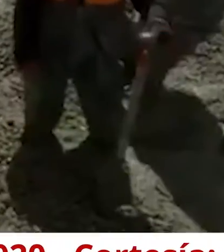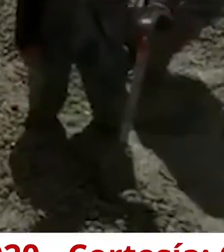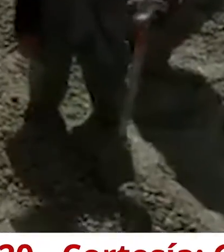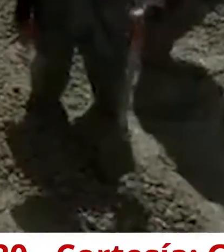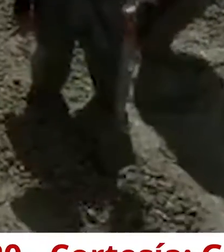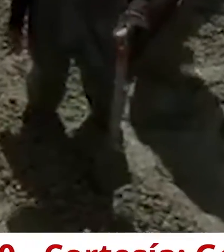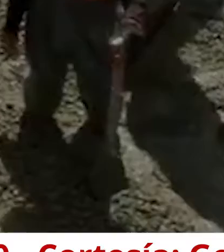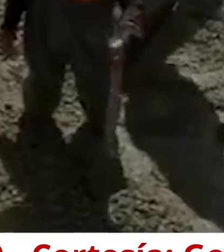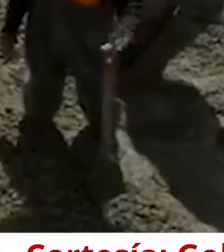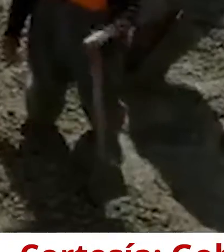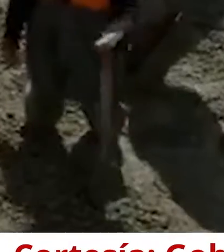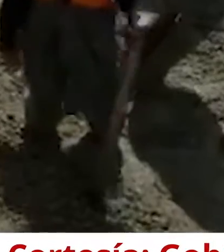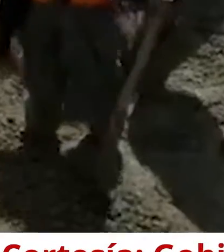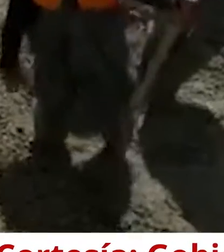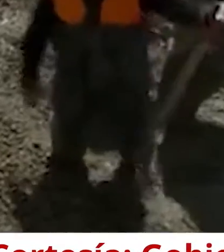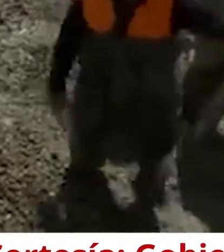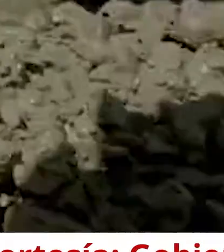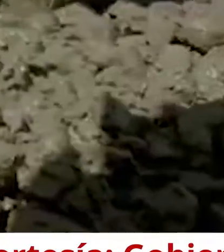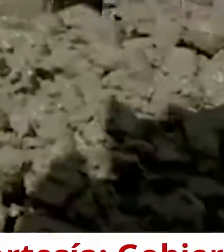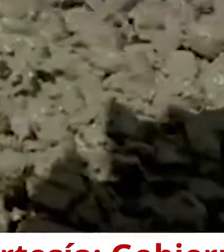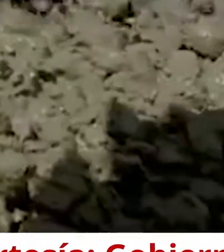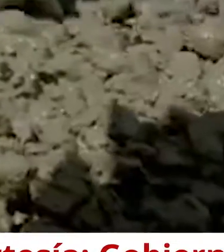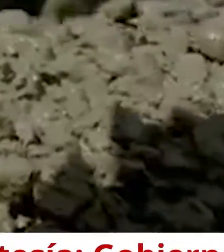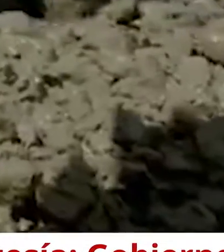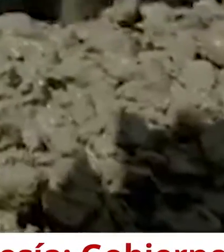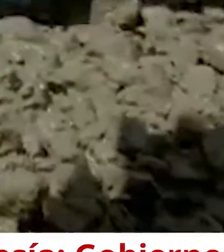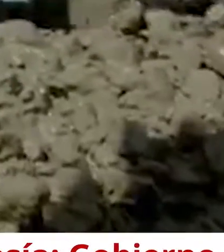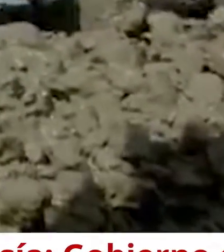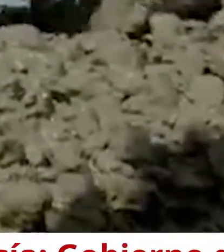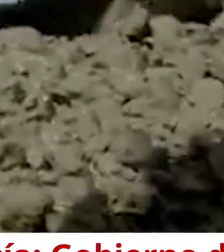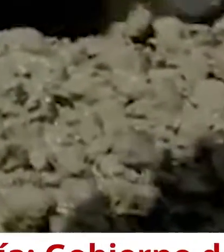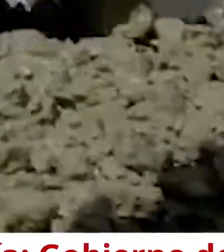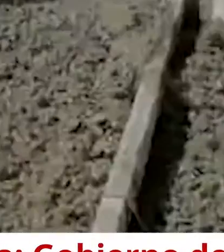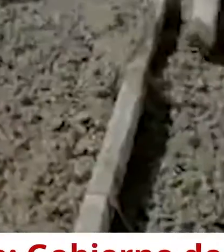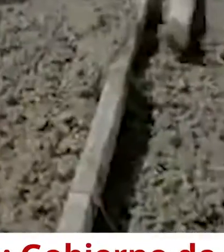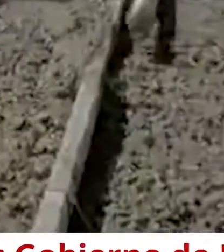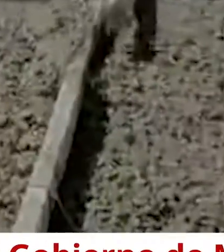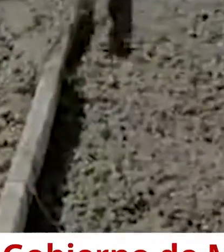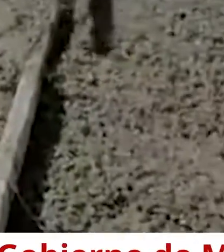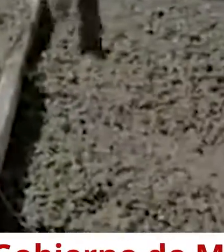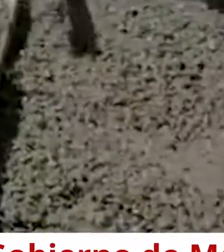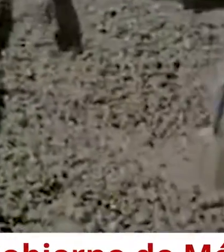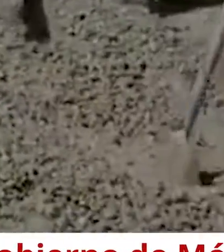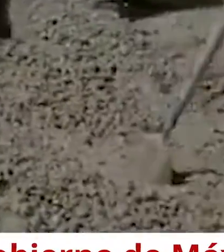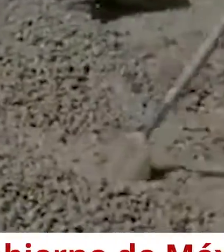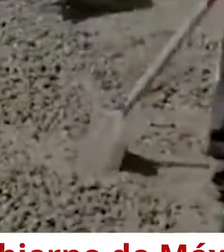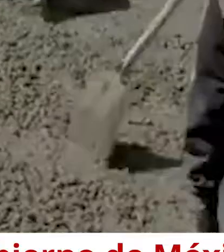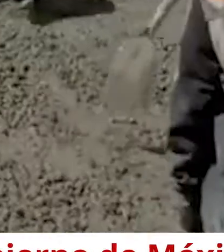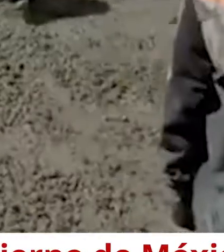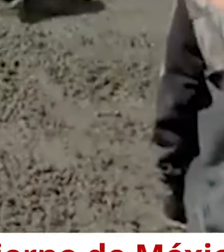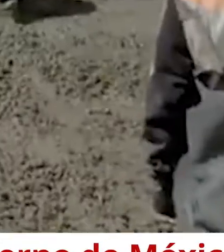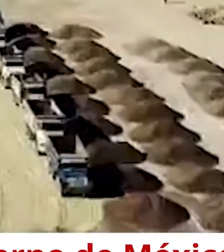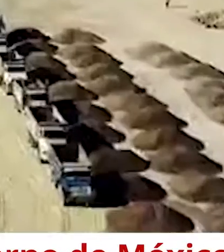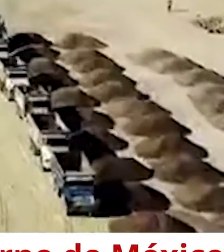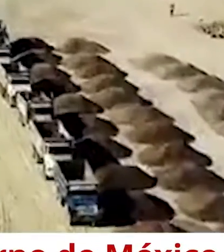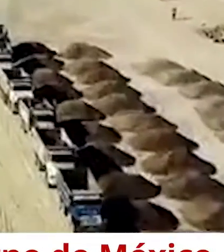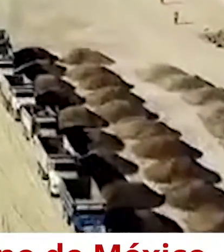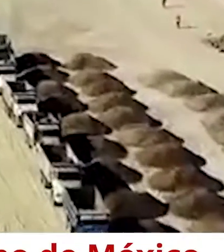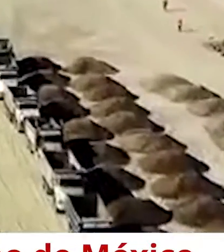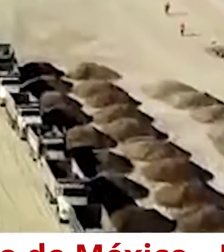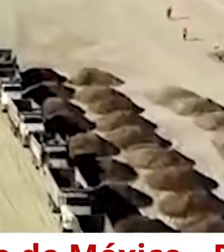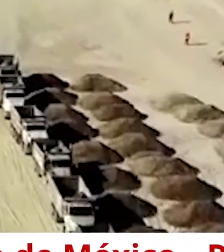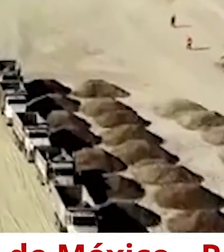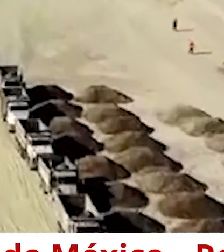se trabaja en la construcción de la loza de concreto magro y concreto de alta resistencia en calles de rodaje, pendido de tubería,